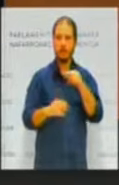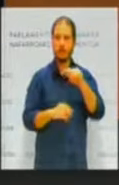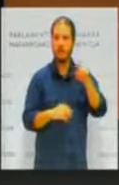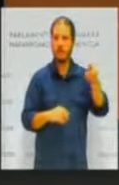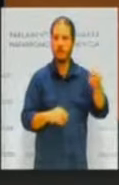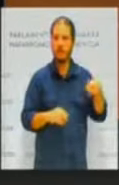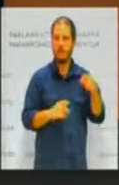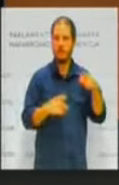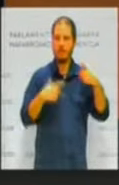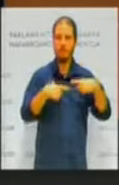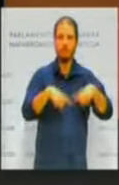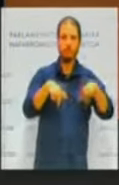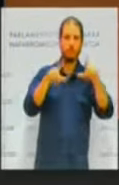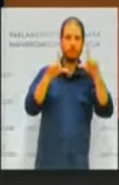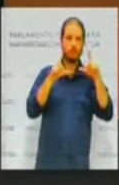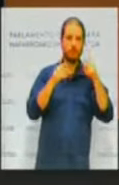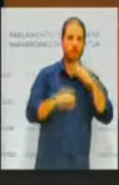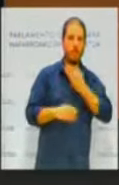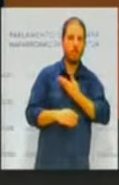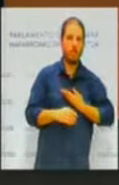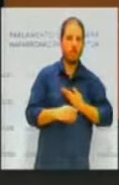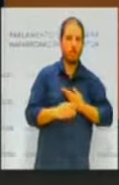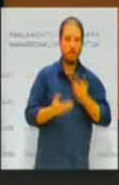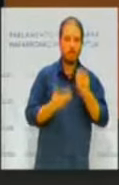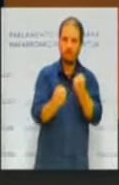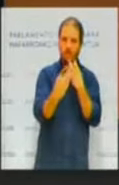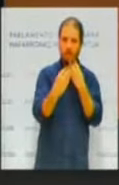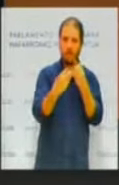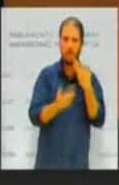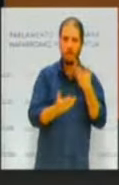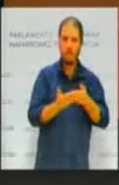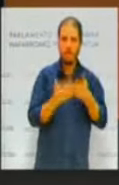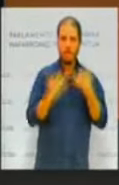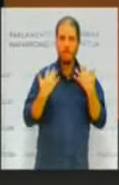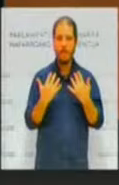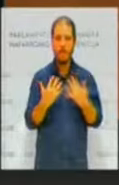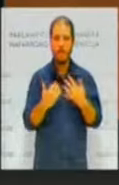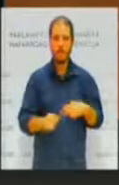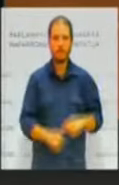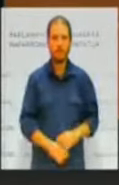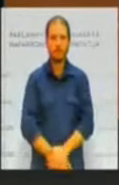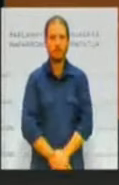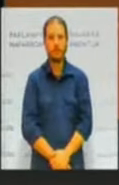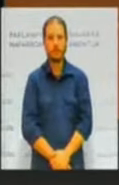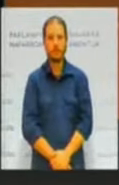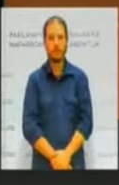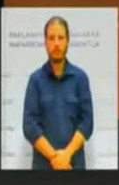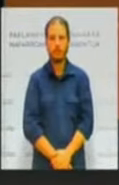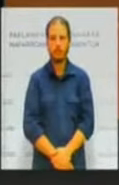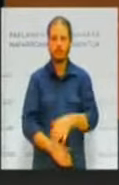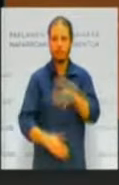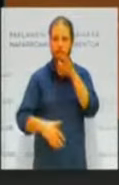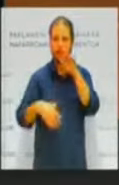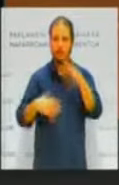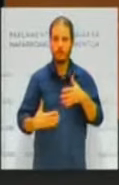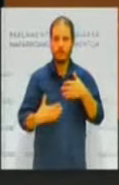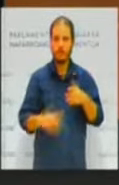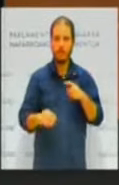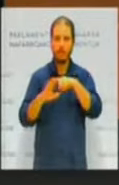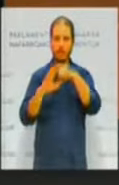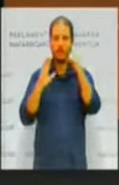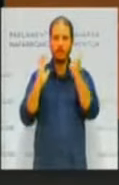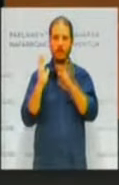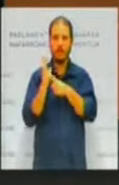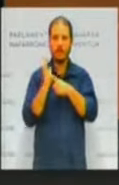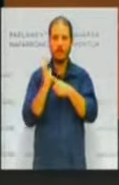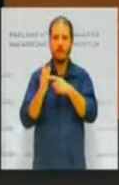titulares y propietarios. La ley que hoy debatimos es una buena ley en el sentido de que actualiza y